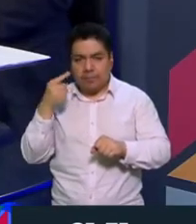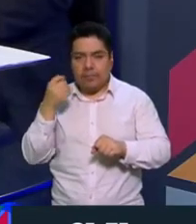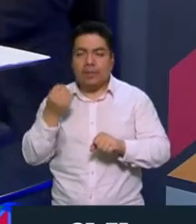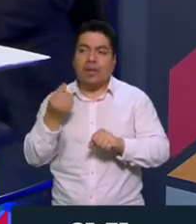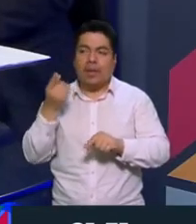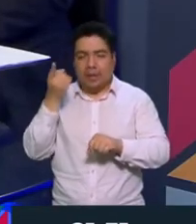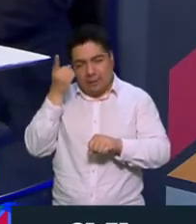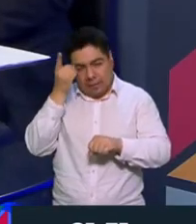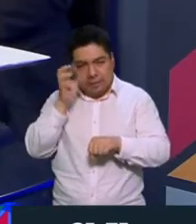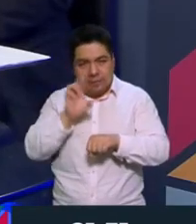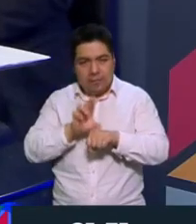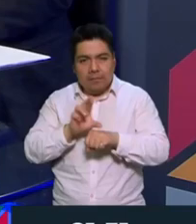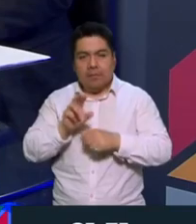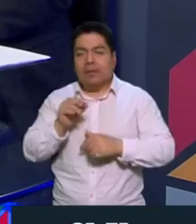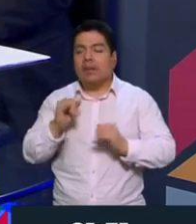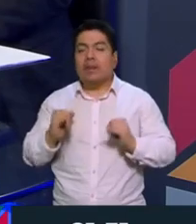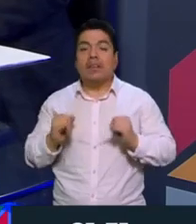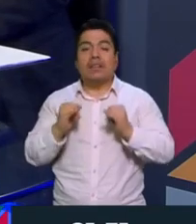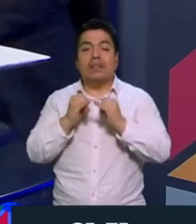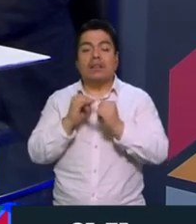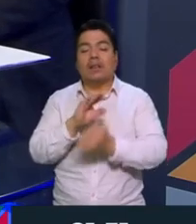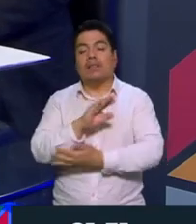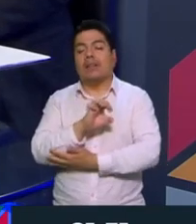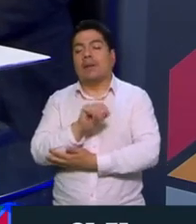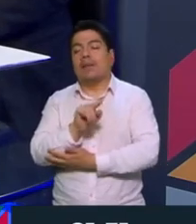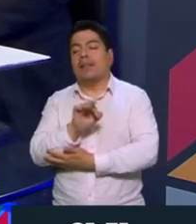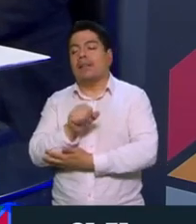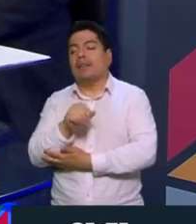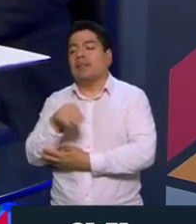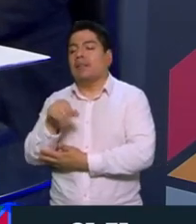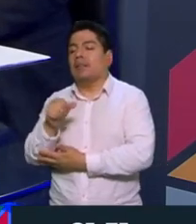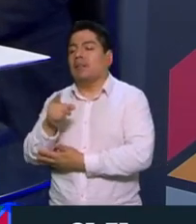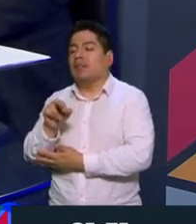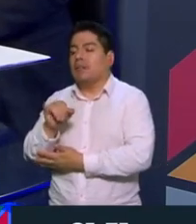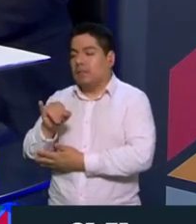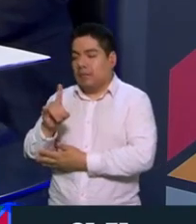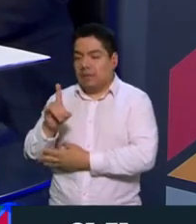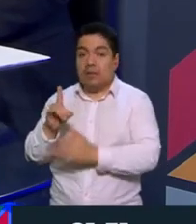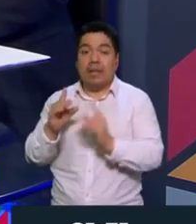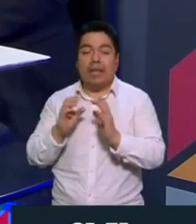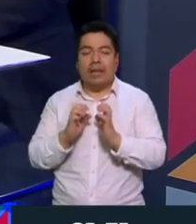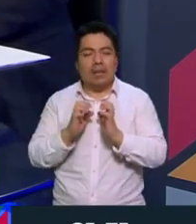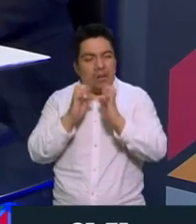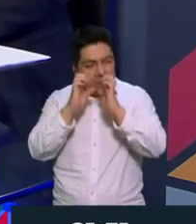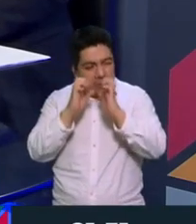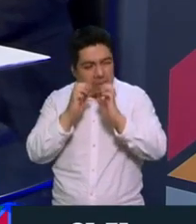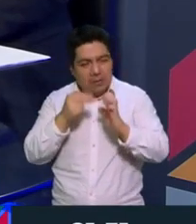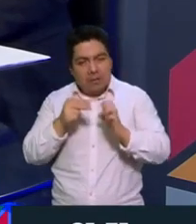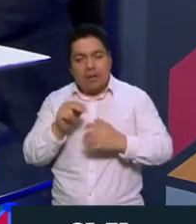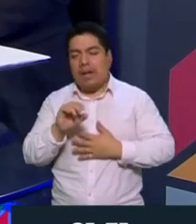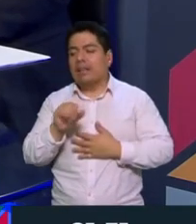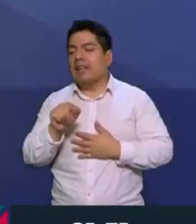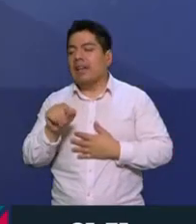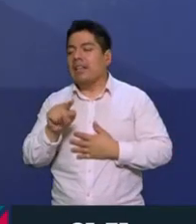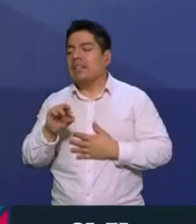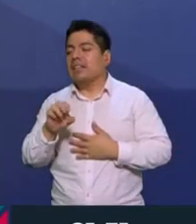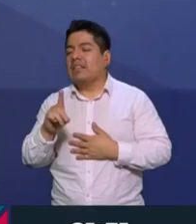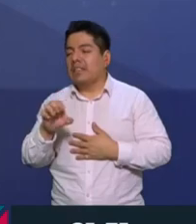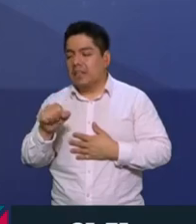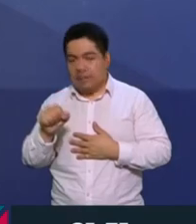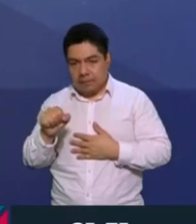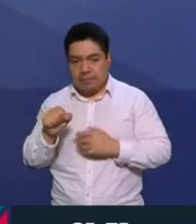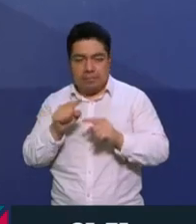estuvo ayer en el Instituto Cervantes de Madrid, que está en un edificio que se llama el edificio Las Cariátides, que hace